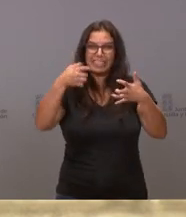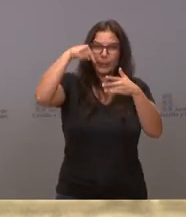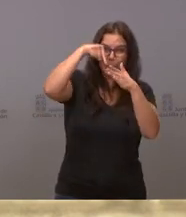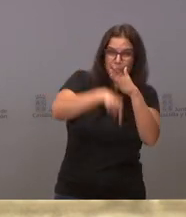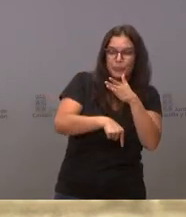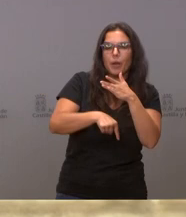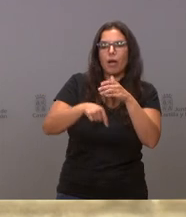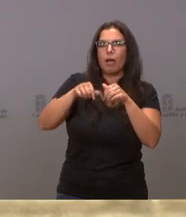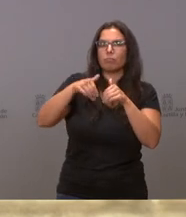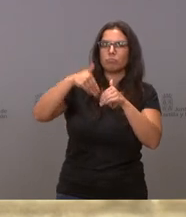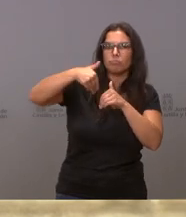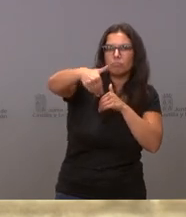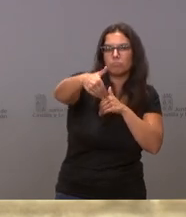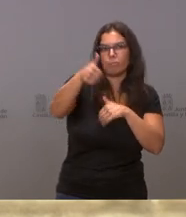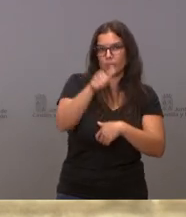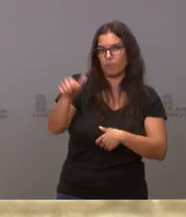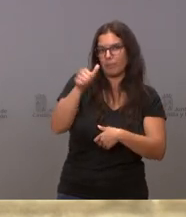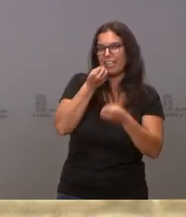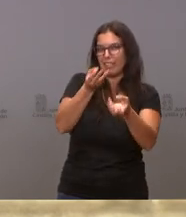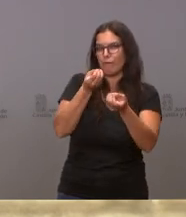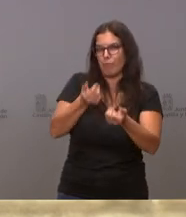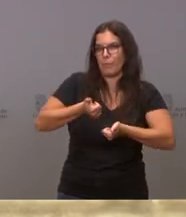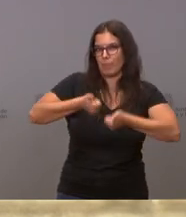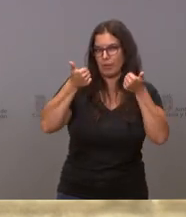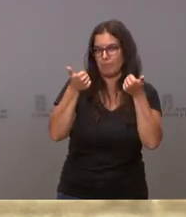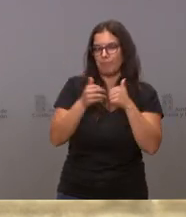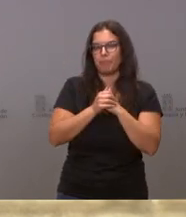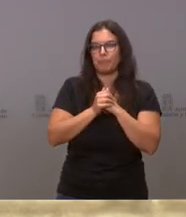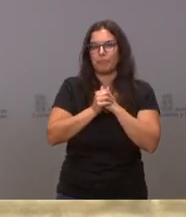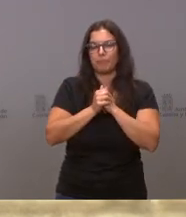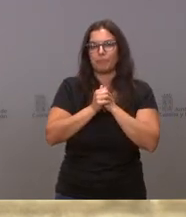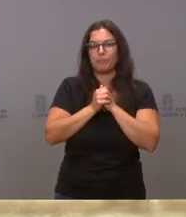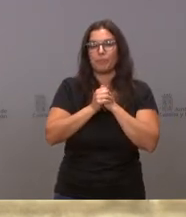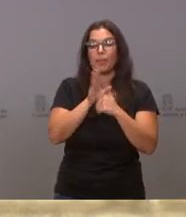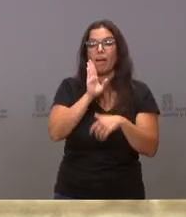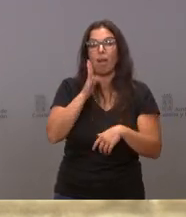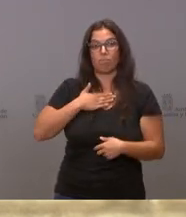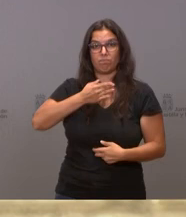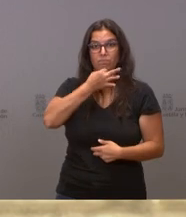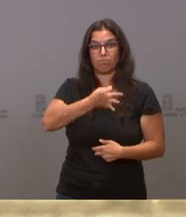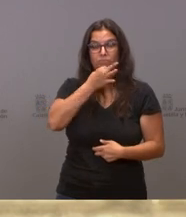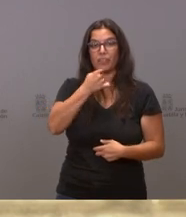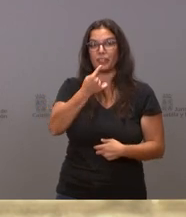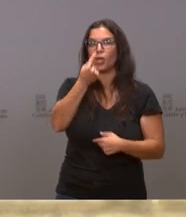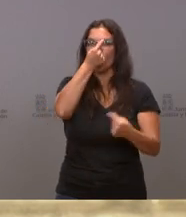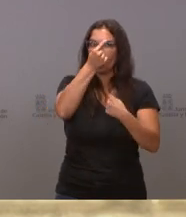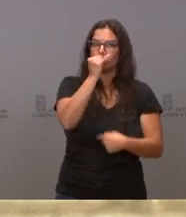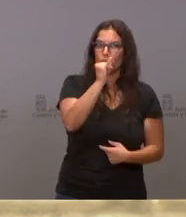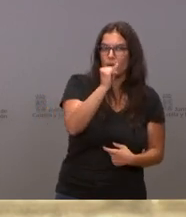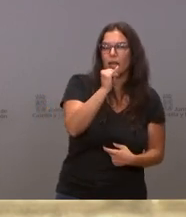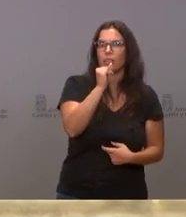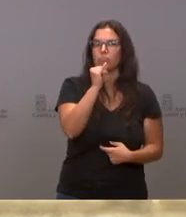mayor información en las próximas semanas. Decía en mi intervención que hay datos, hay claves